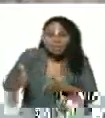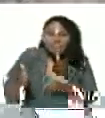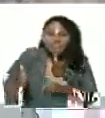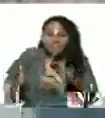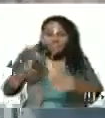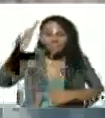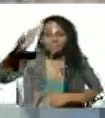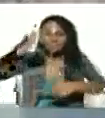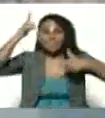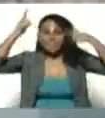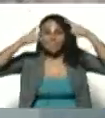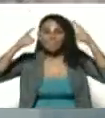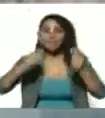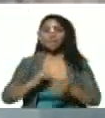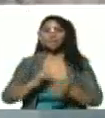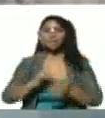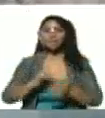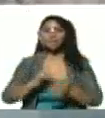Dante y Hugo Chávez.